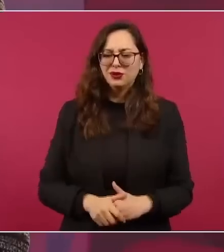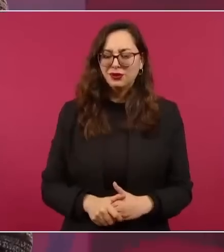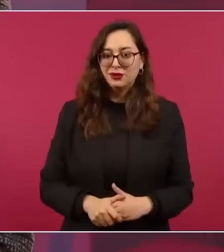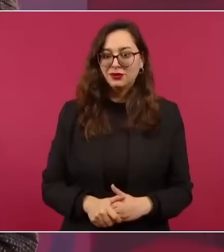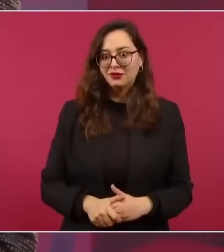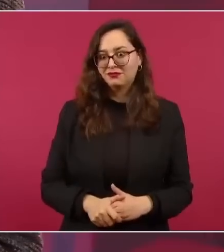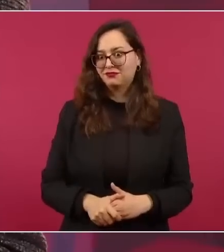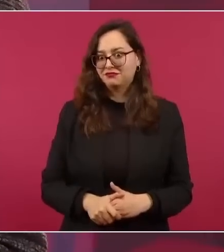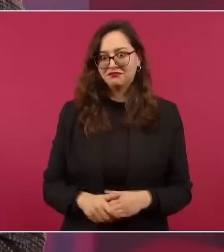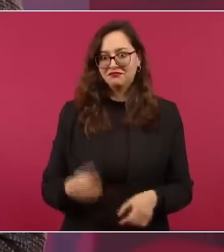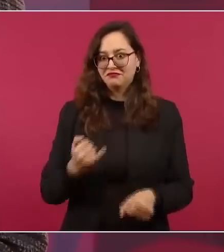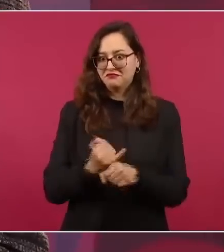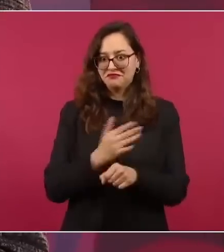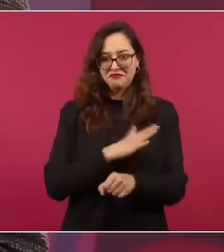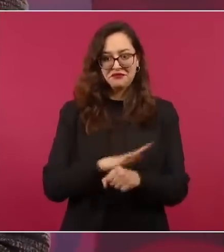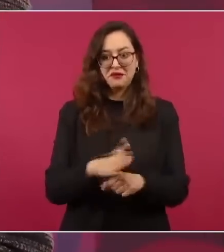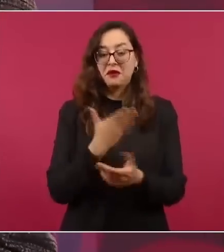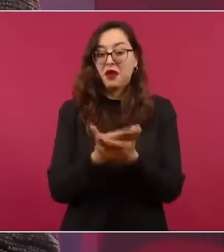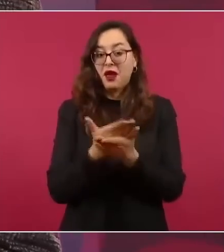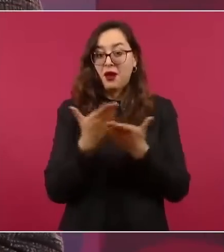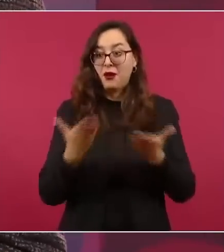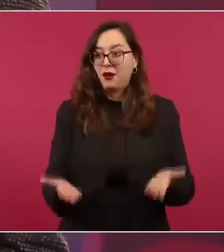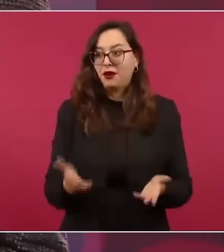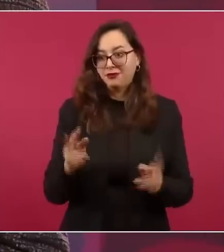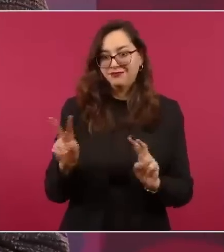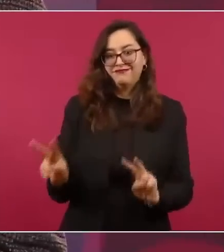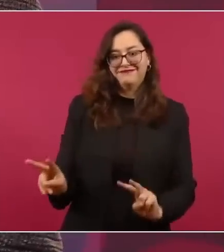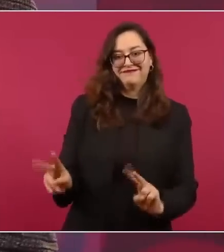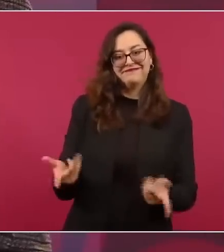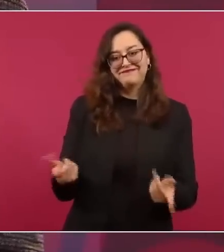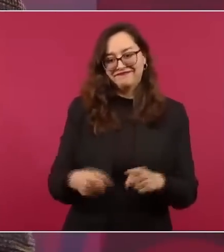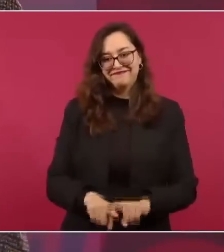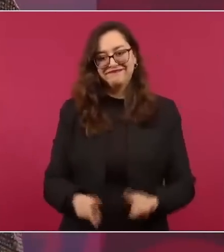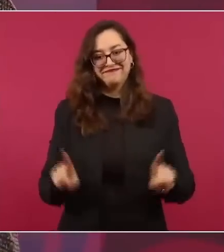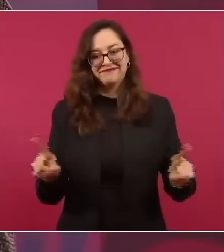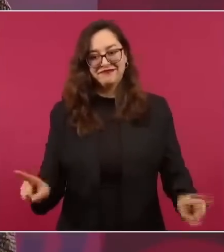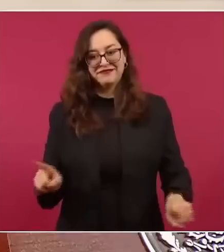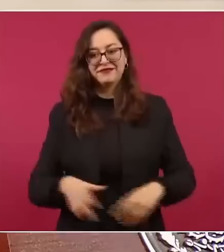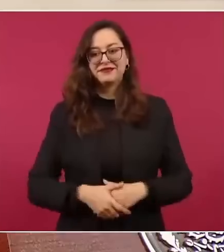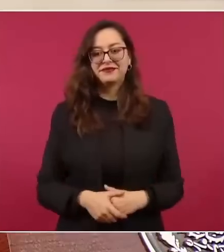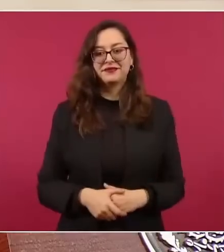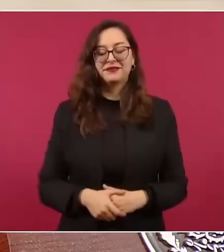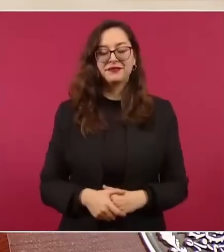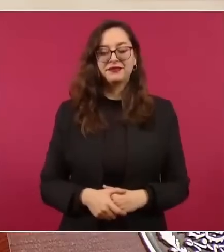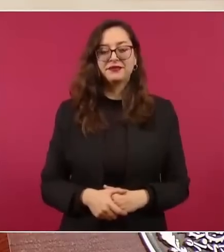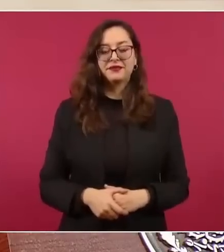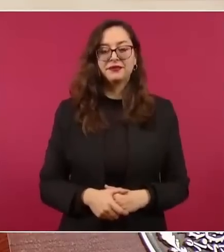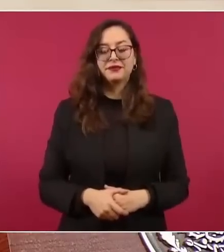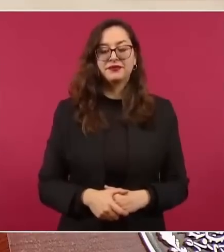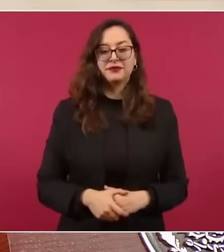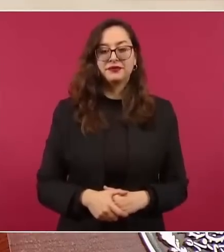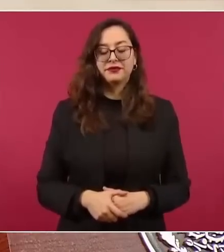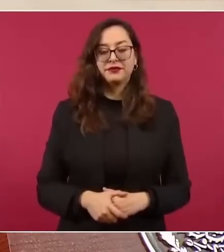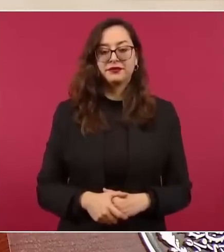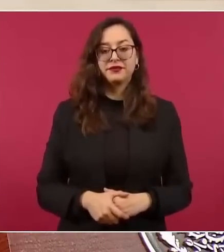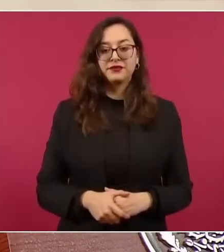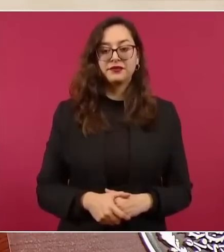Entonces, estamos en una etapa nueva. Bueno, todo esto, el no